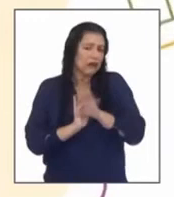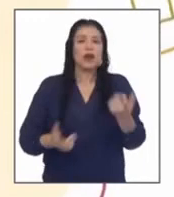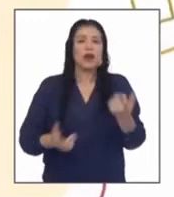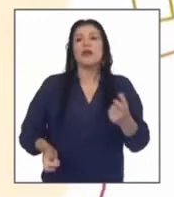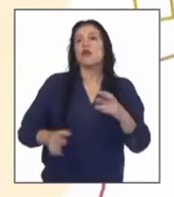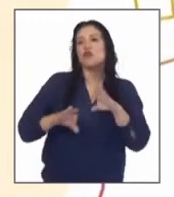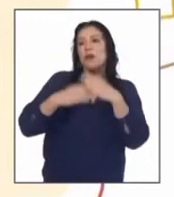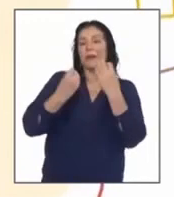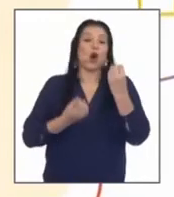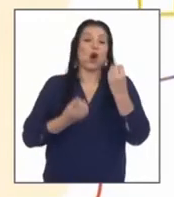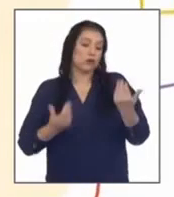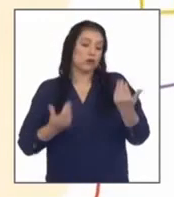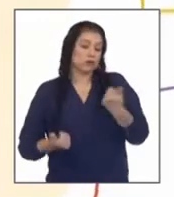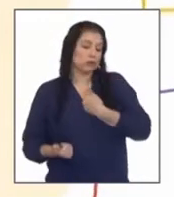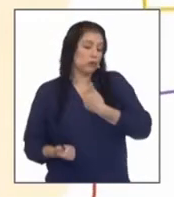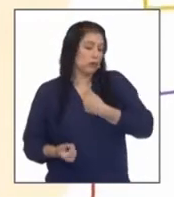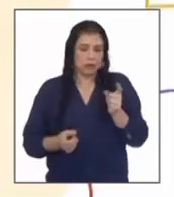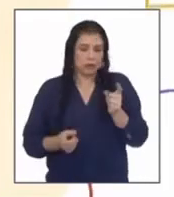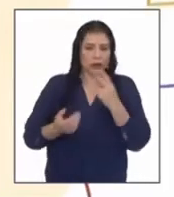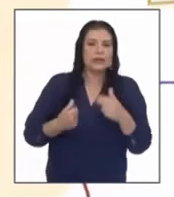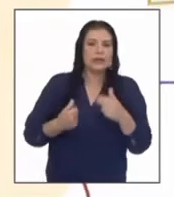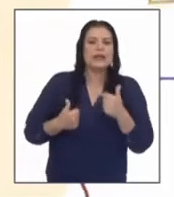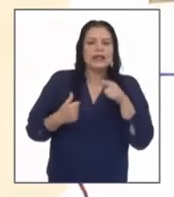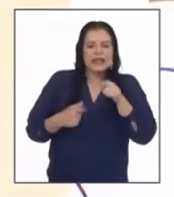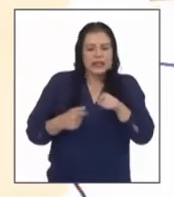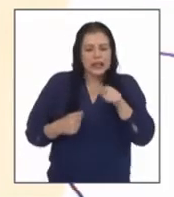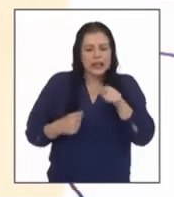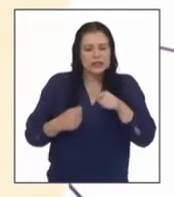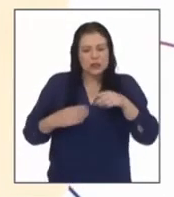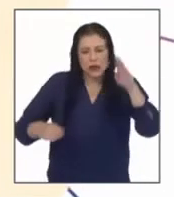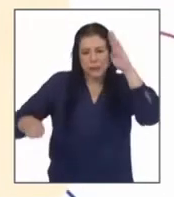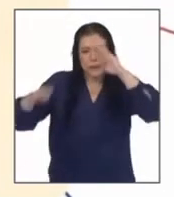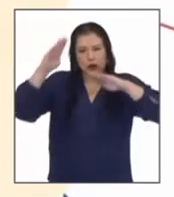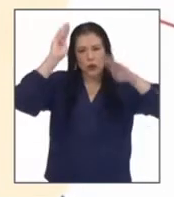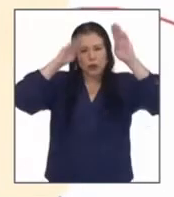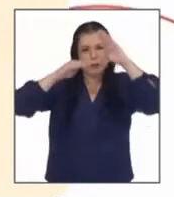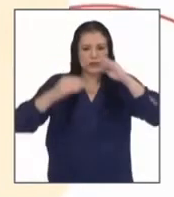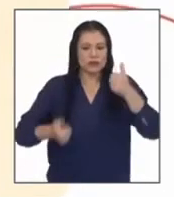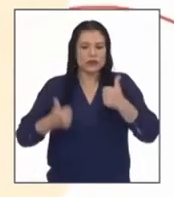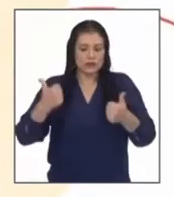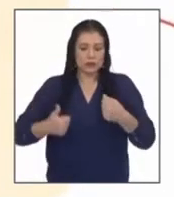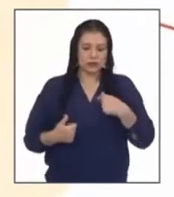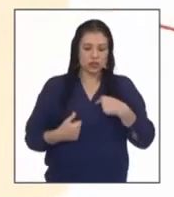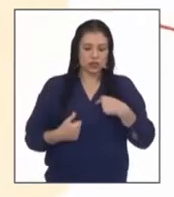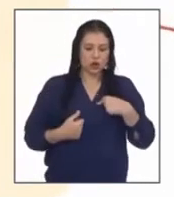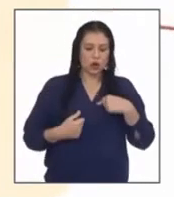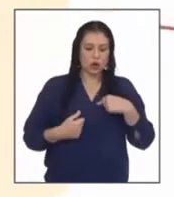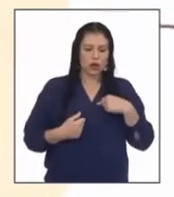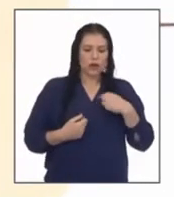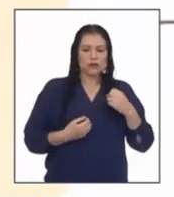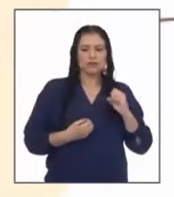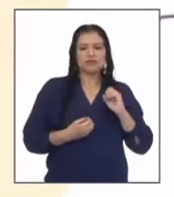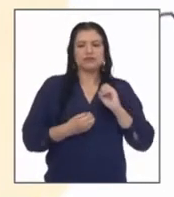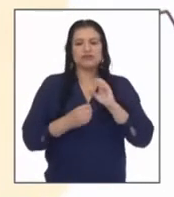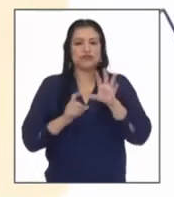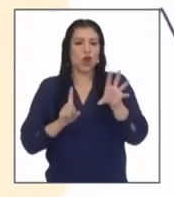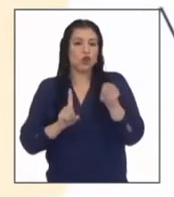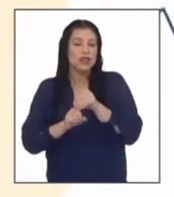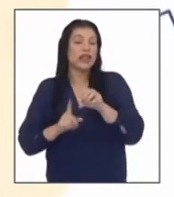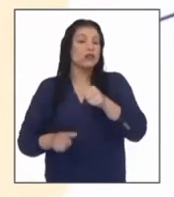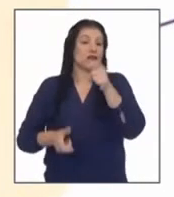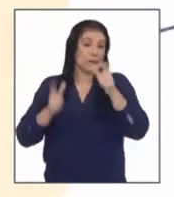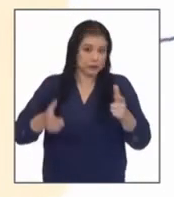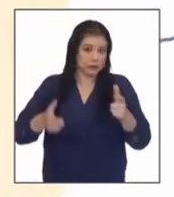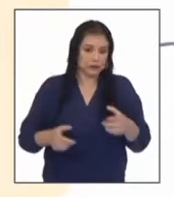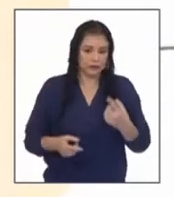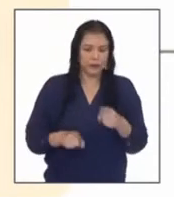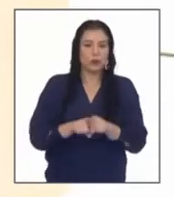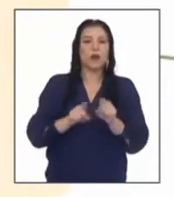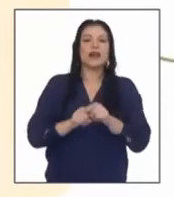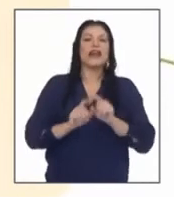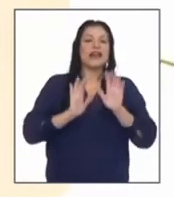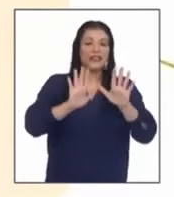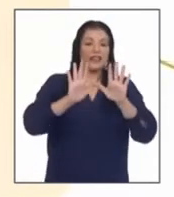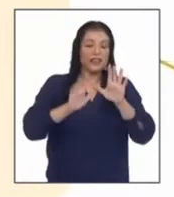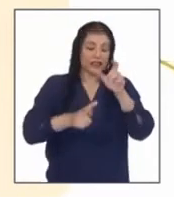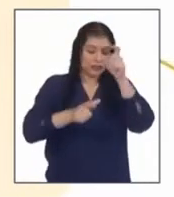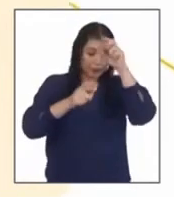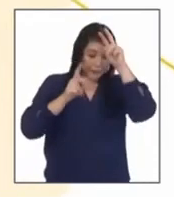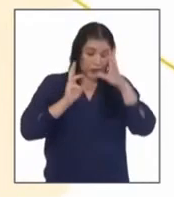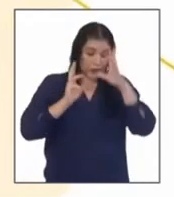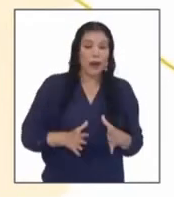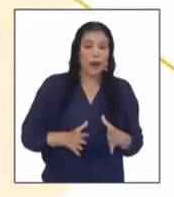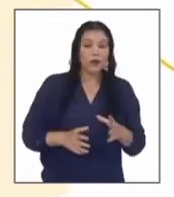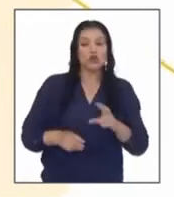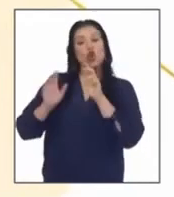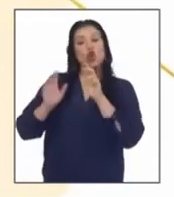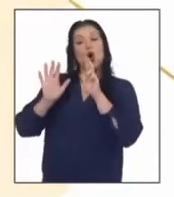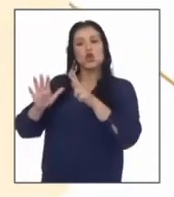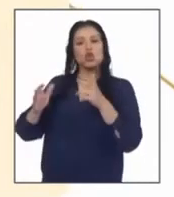de uno mismo y que en menor medida esté presente la preocupación de ser fuente de contagio para el resto aún así 8 de cada 10 peruanos tienen miedo frente